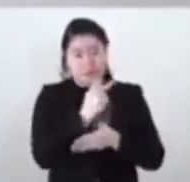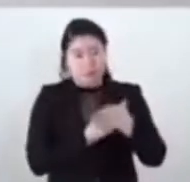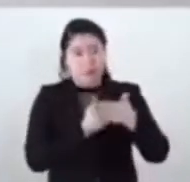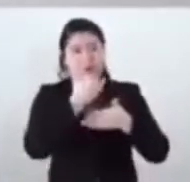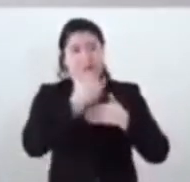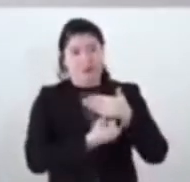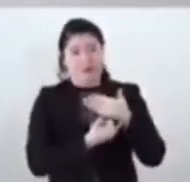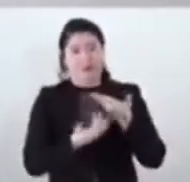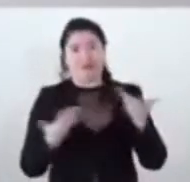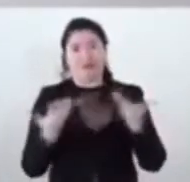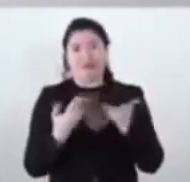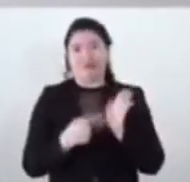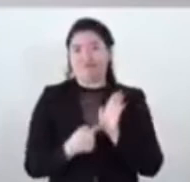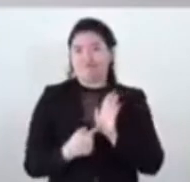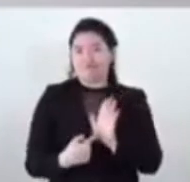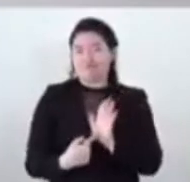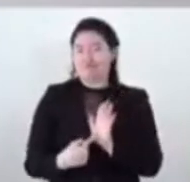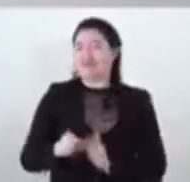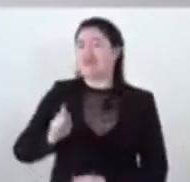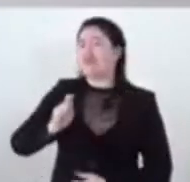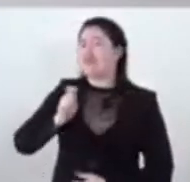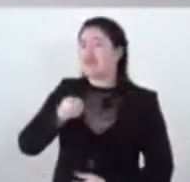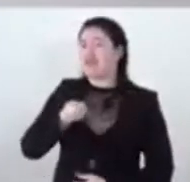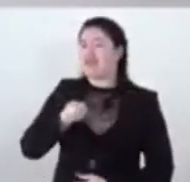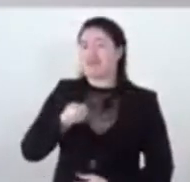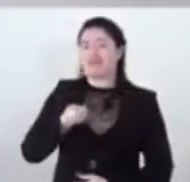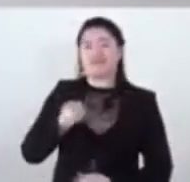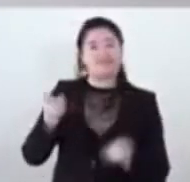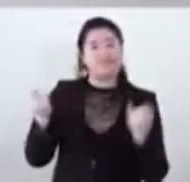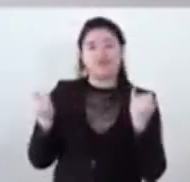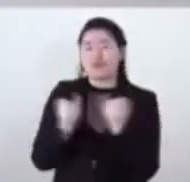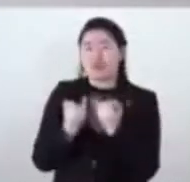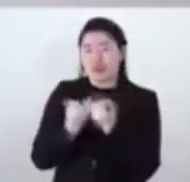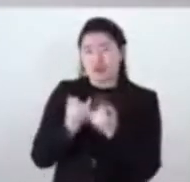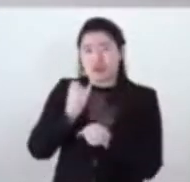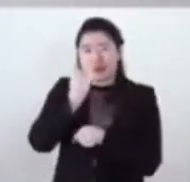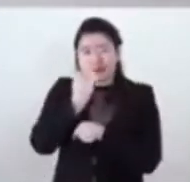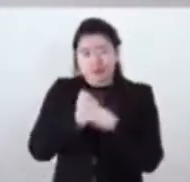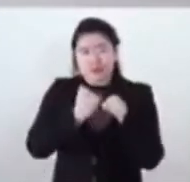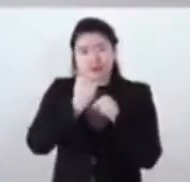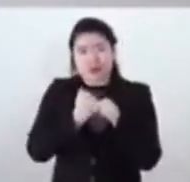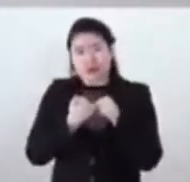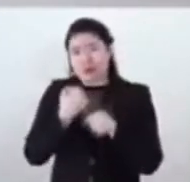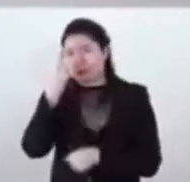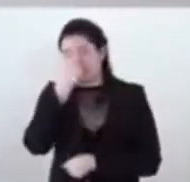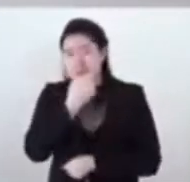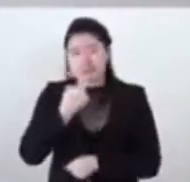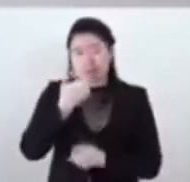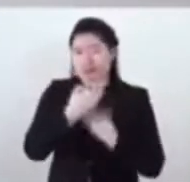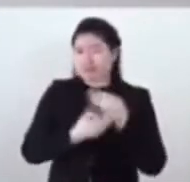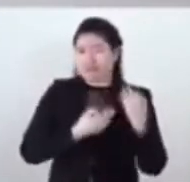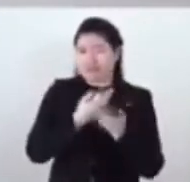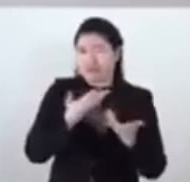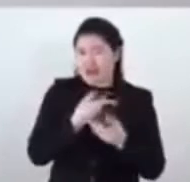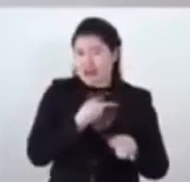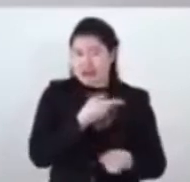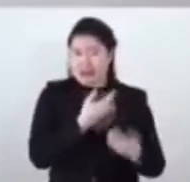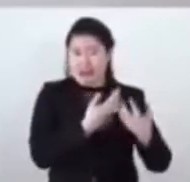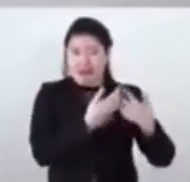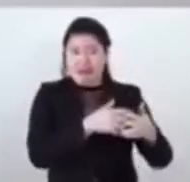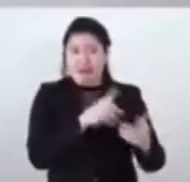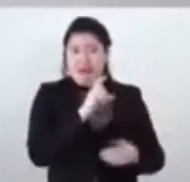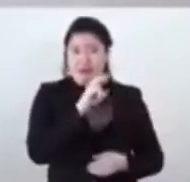ejecutivo. Es decir, al mismo tiempo que se desarrollan todos los estudios que se han planteado de la empresa